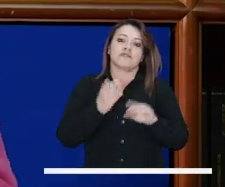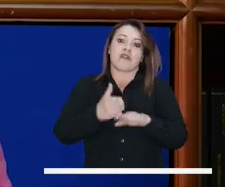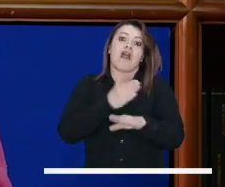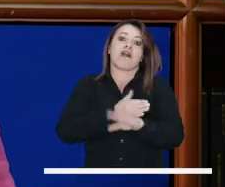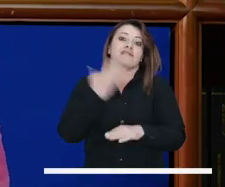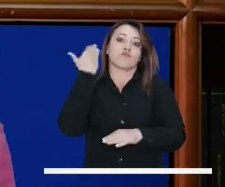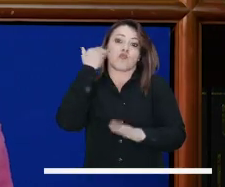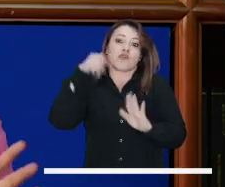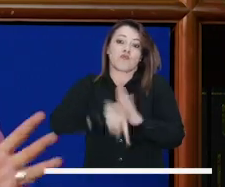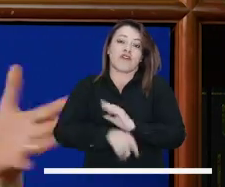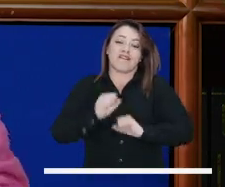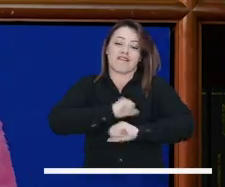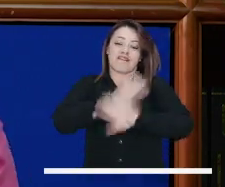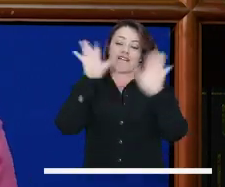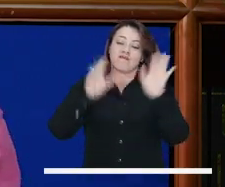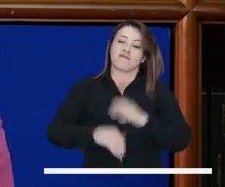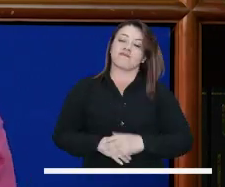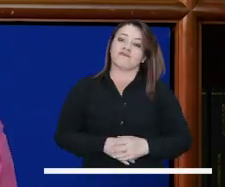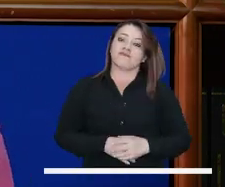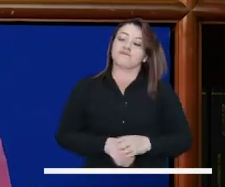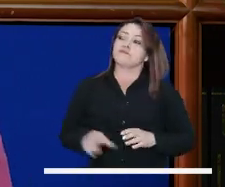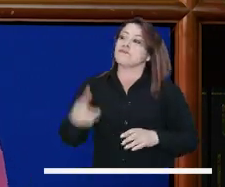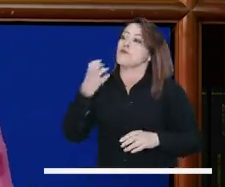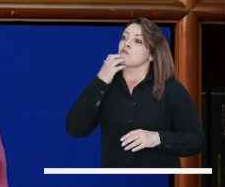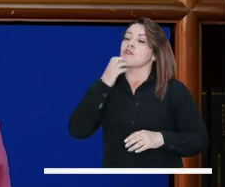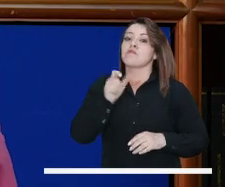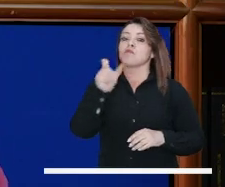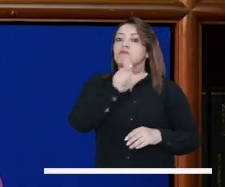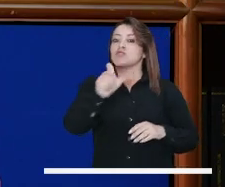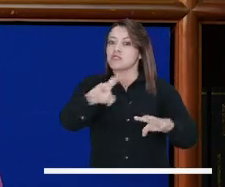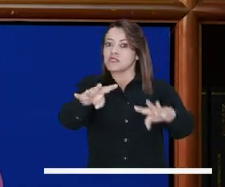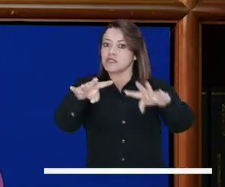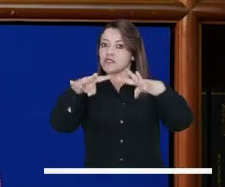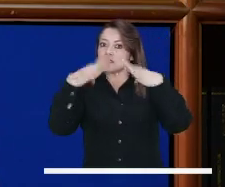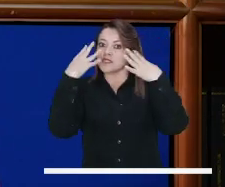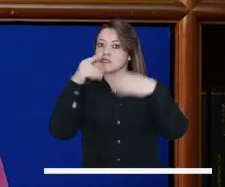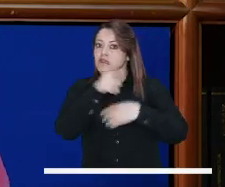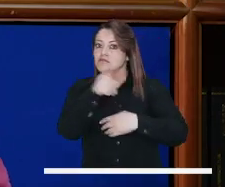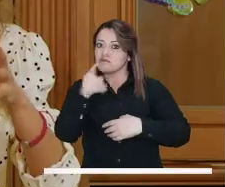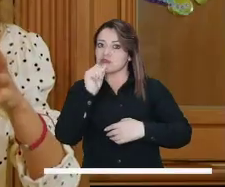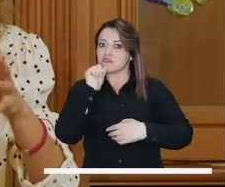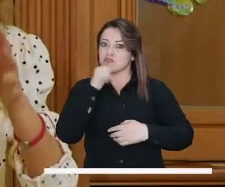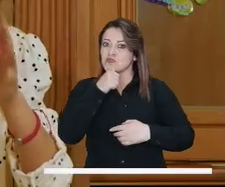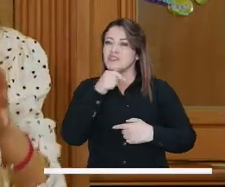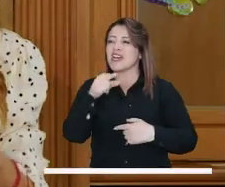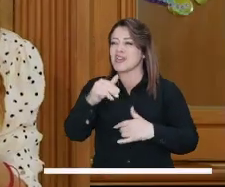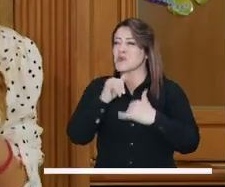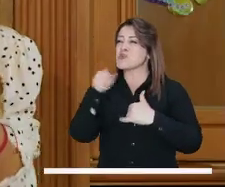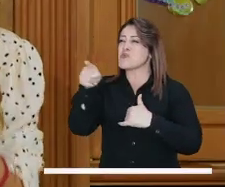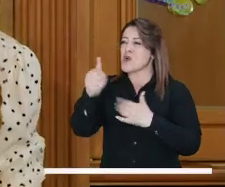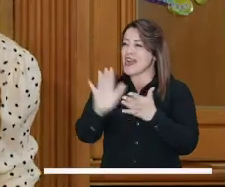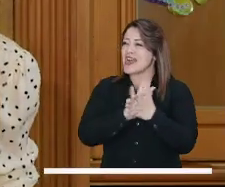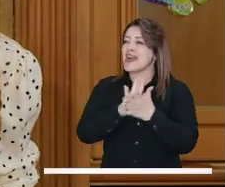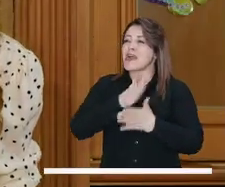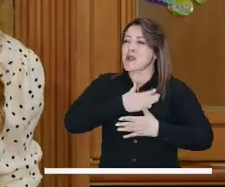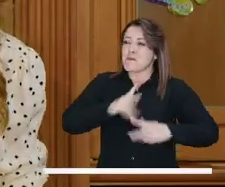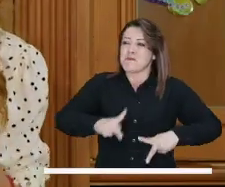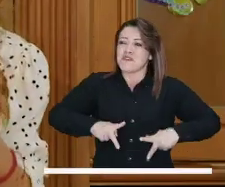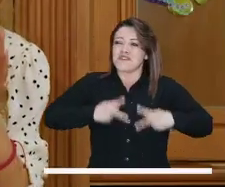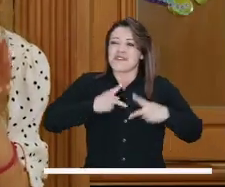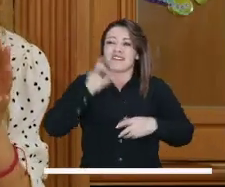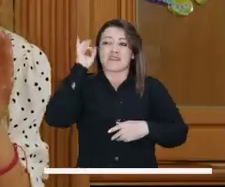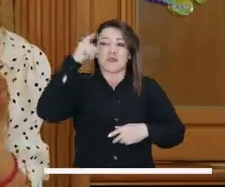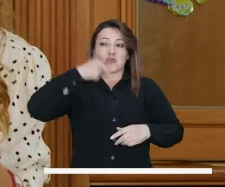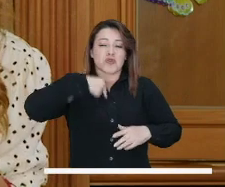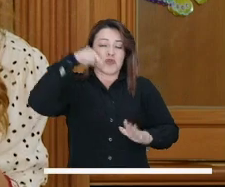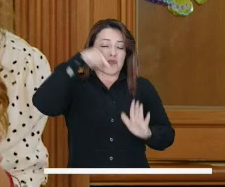de que haya hechos ya irreversibles como un feminicidio. Y por ejemplo, concejala, si en este momento alguien nos está viendo y